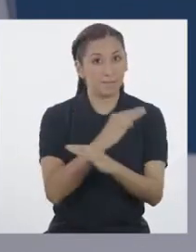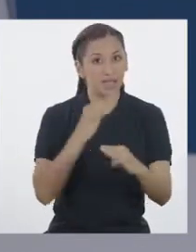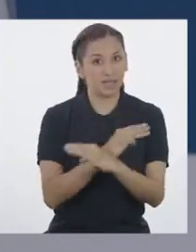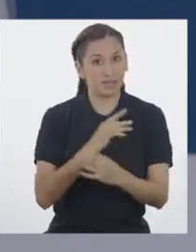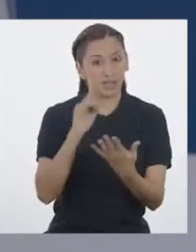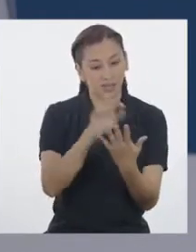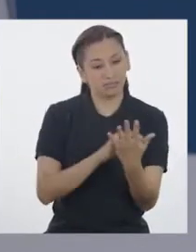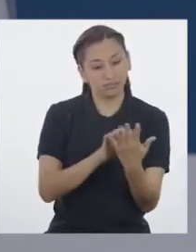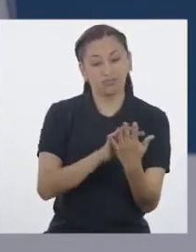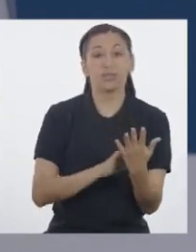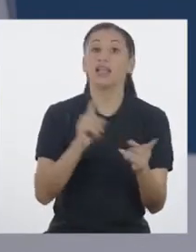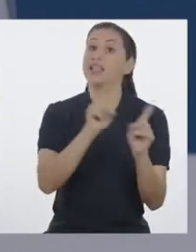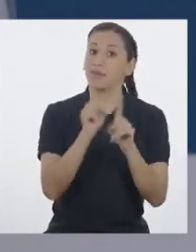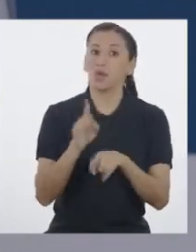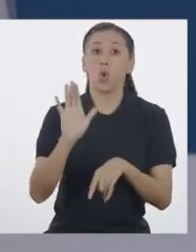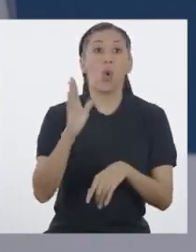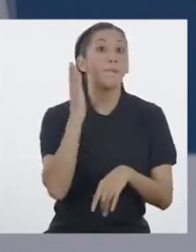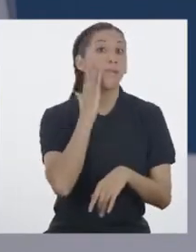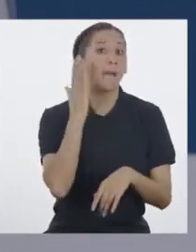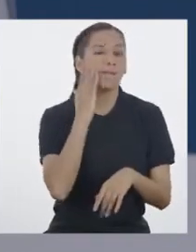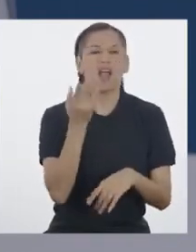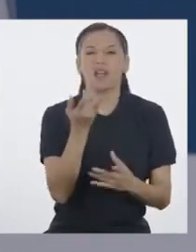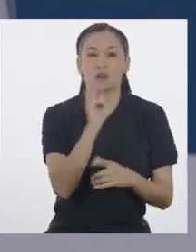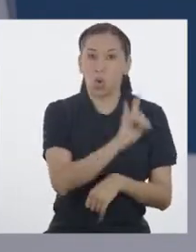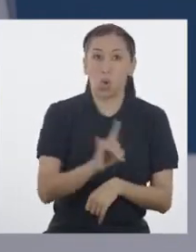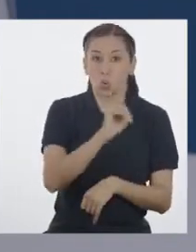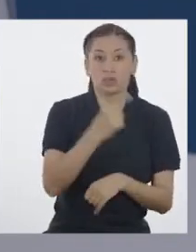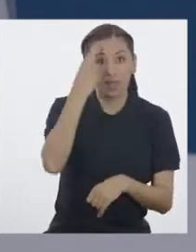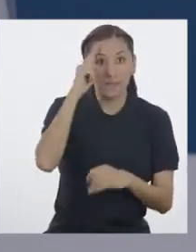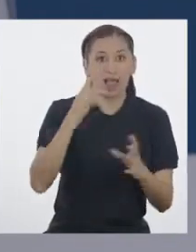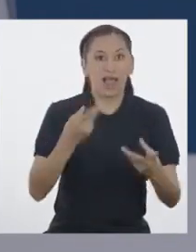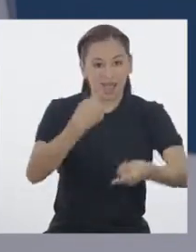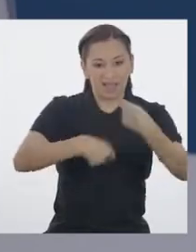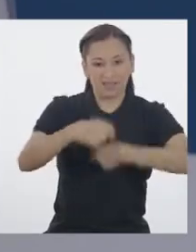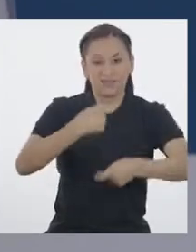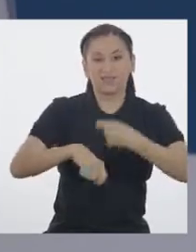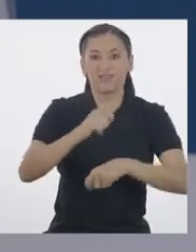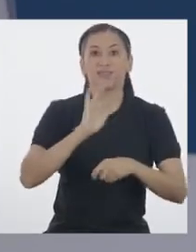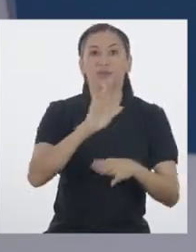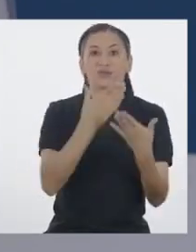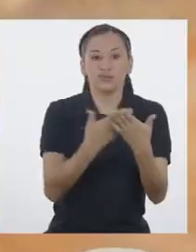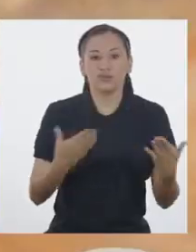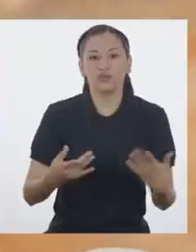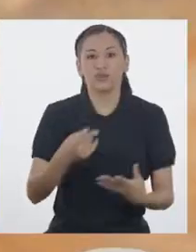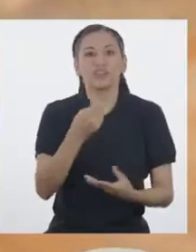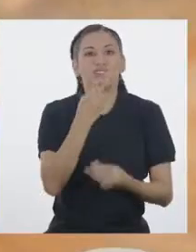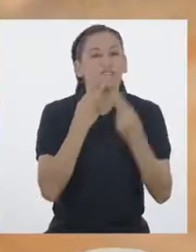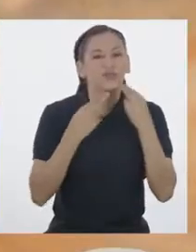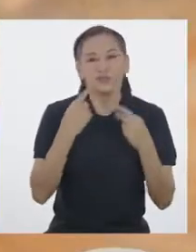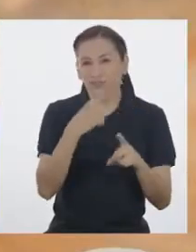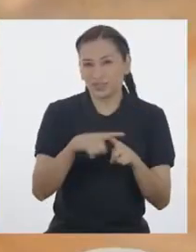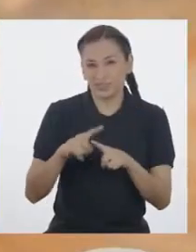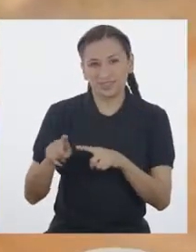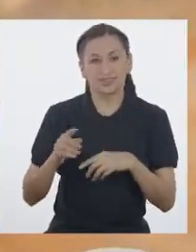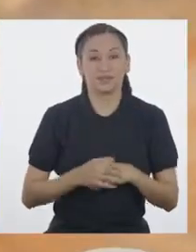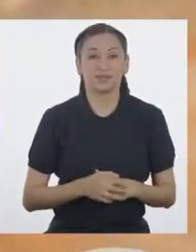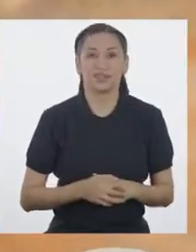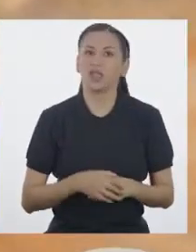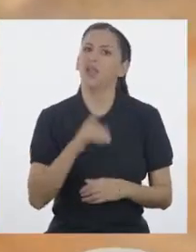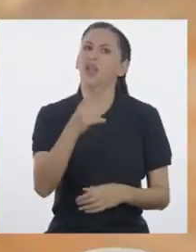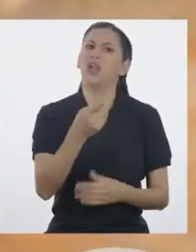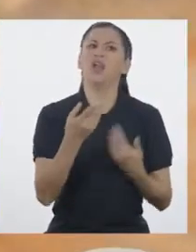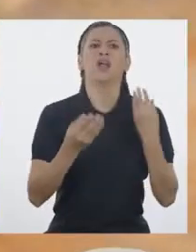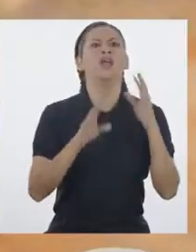matemáticas. Y su mamá lo utiliza para poder promocionar sus productos. ¡Teche! ¿Y qué